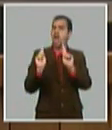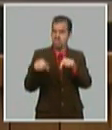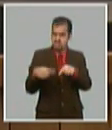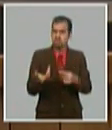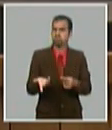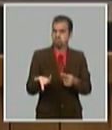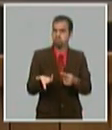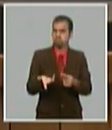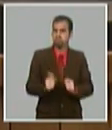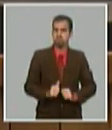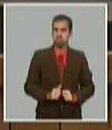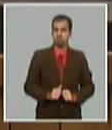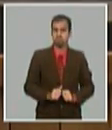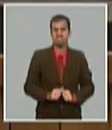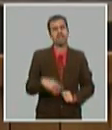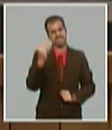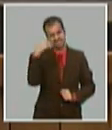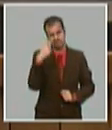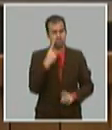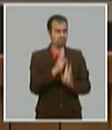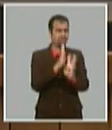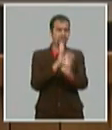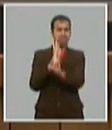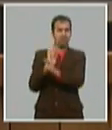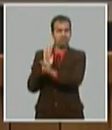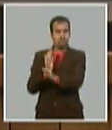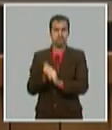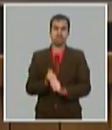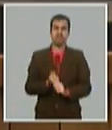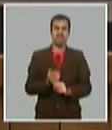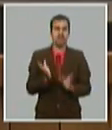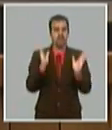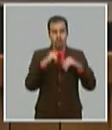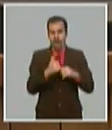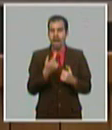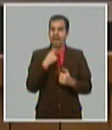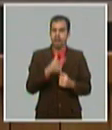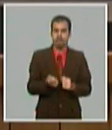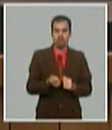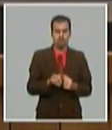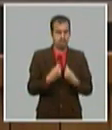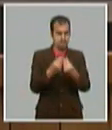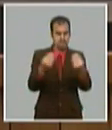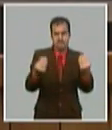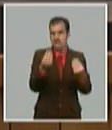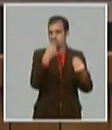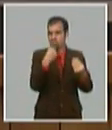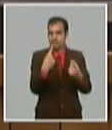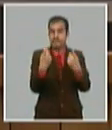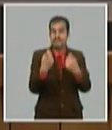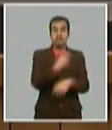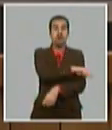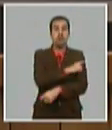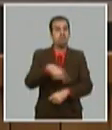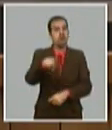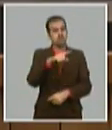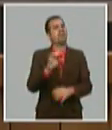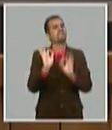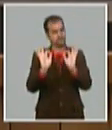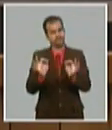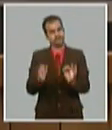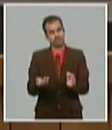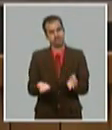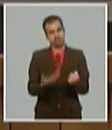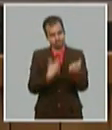que hay colas que no se logra una estabilidad en la oferta de productos de alta demanda de la población es cierto